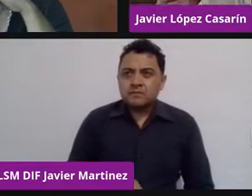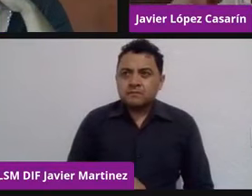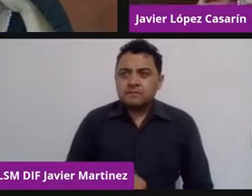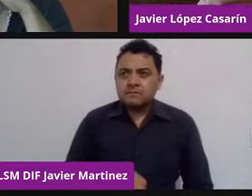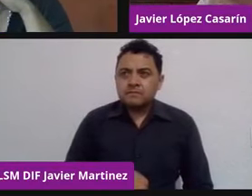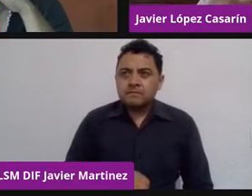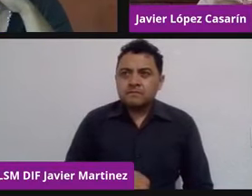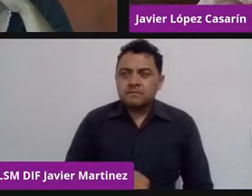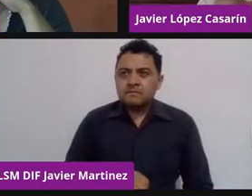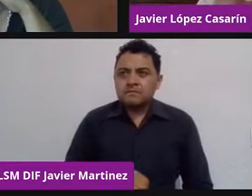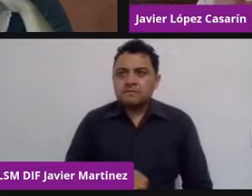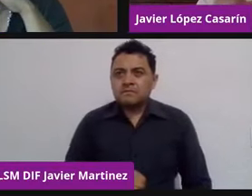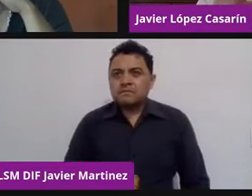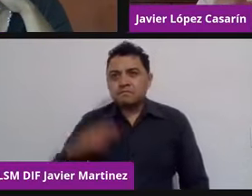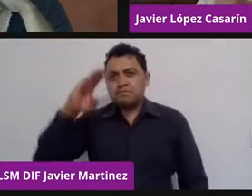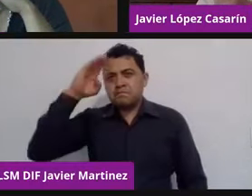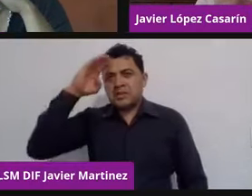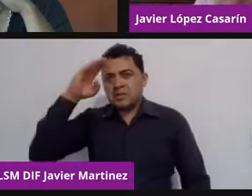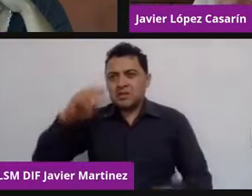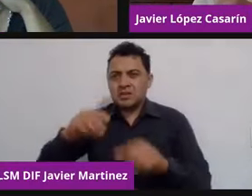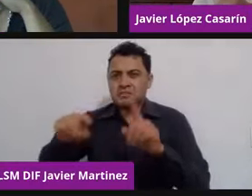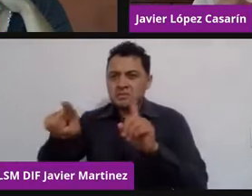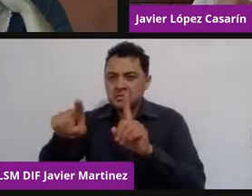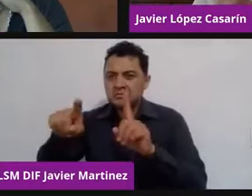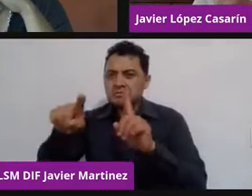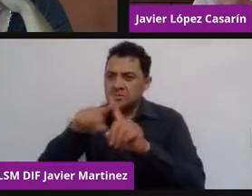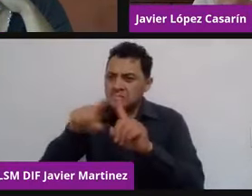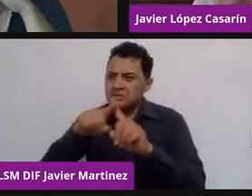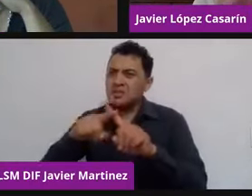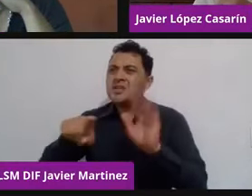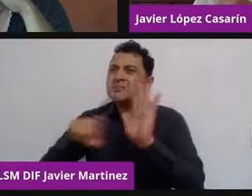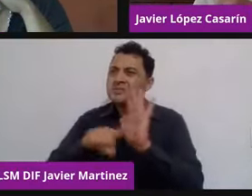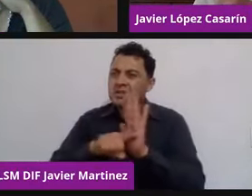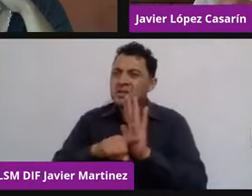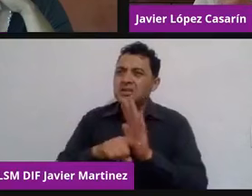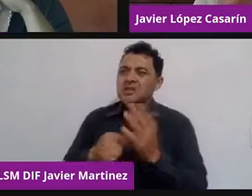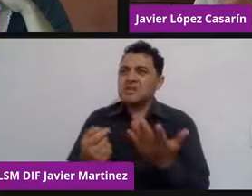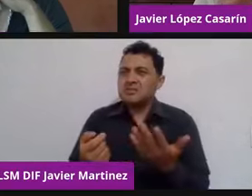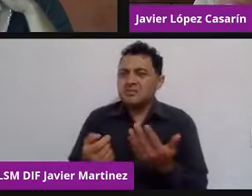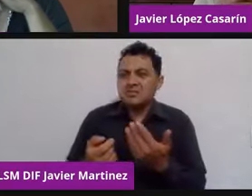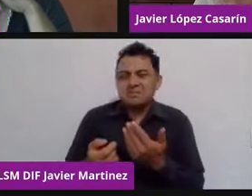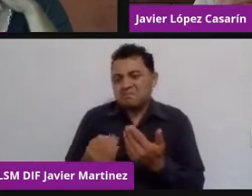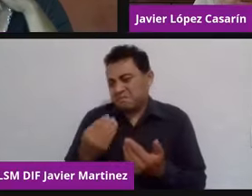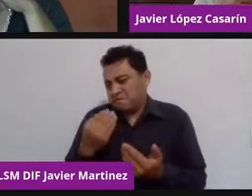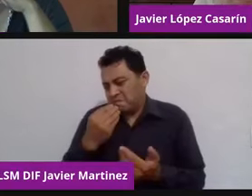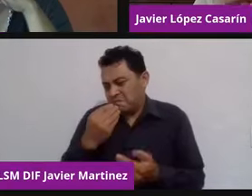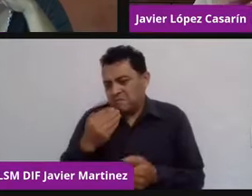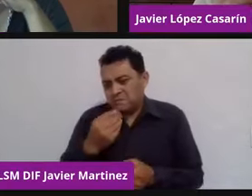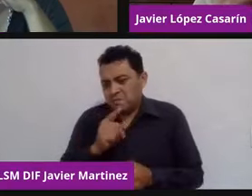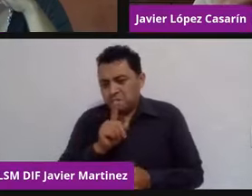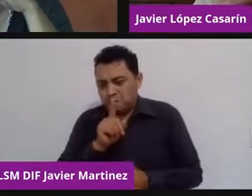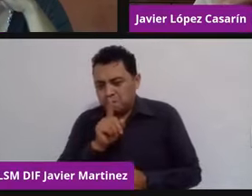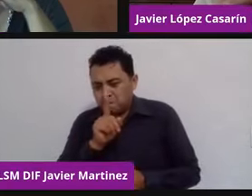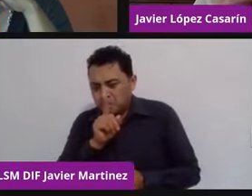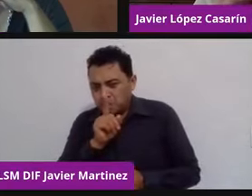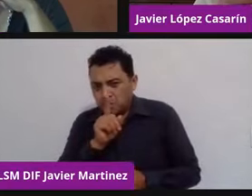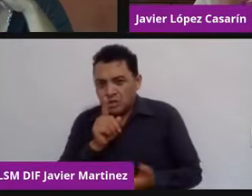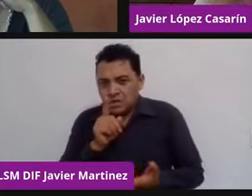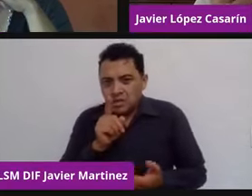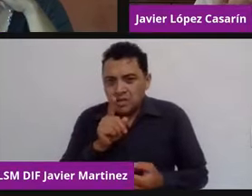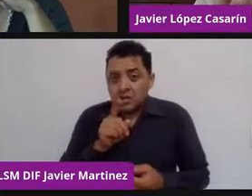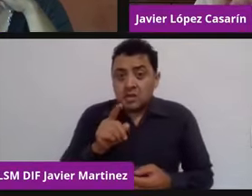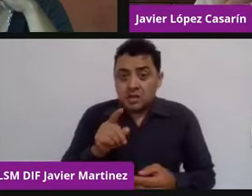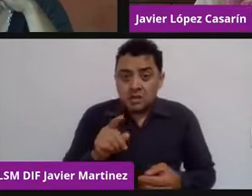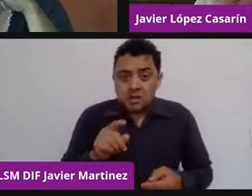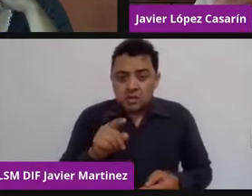positiva o negativa, estaba limitado a la esfera bajo la cual te movías. Y que si querías tener algún tipo